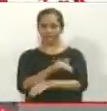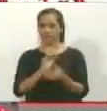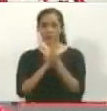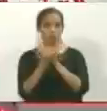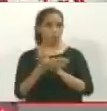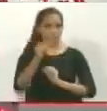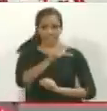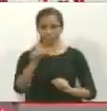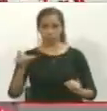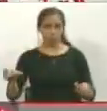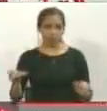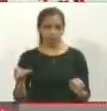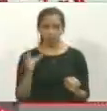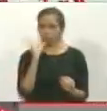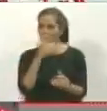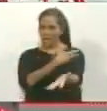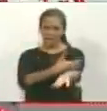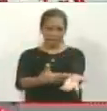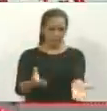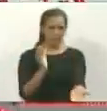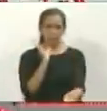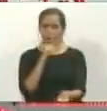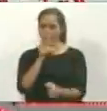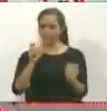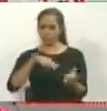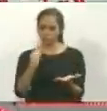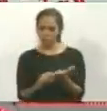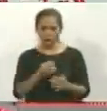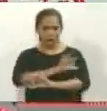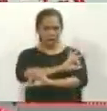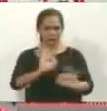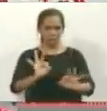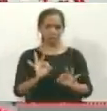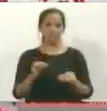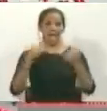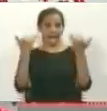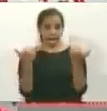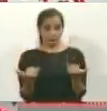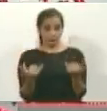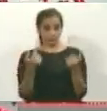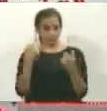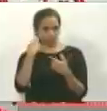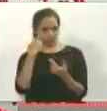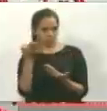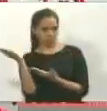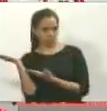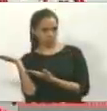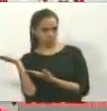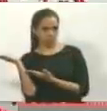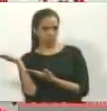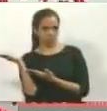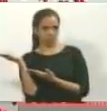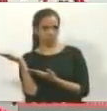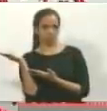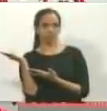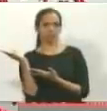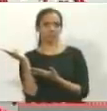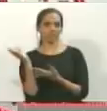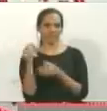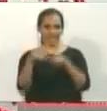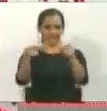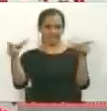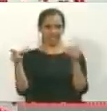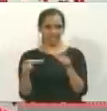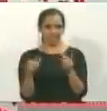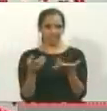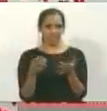vacía. No hay sangre ni víctimas mortales. Pero miren ahora, tras unos segundos de deflagración, la zona se llega